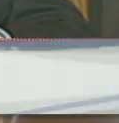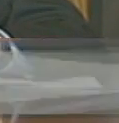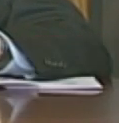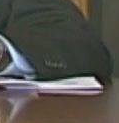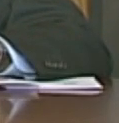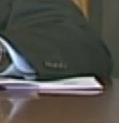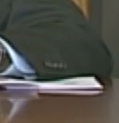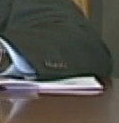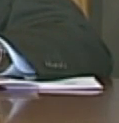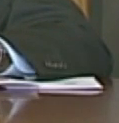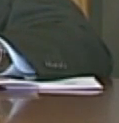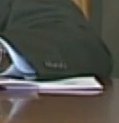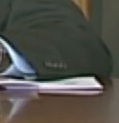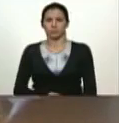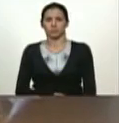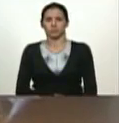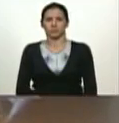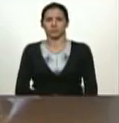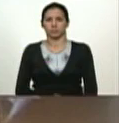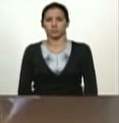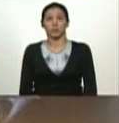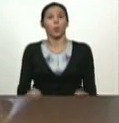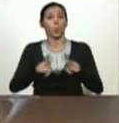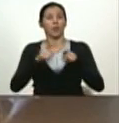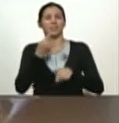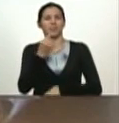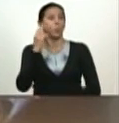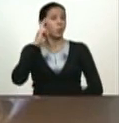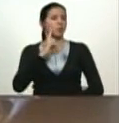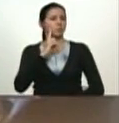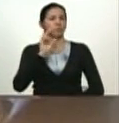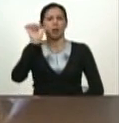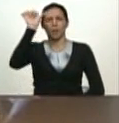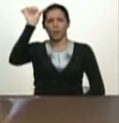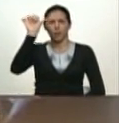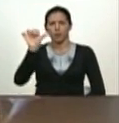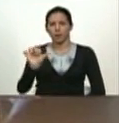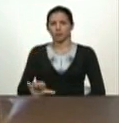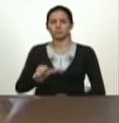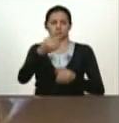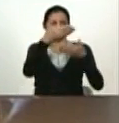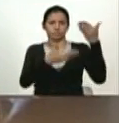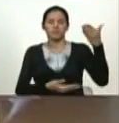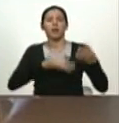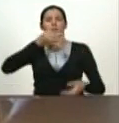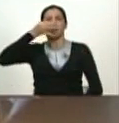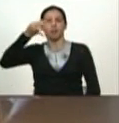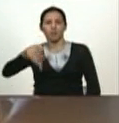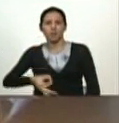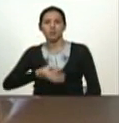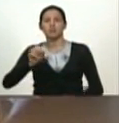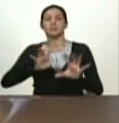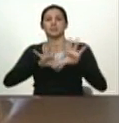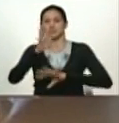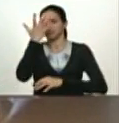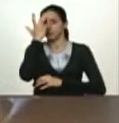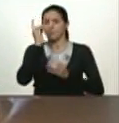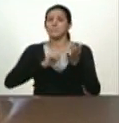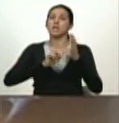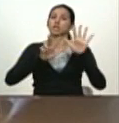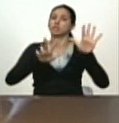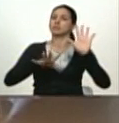libertador Simón Bolívar, en el discurso de Angostura, el 15 de febrero de 1819,